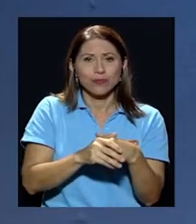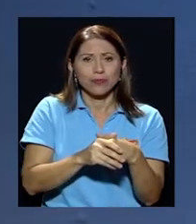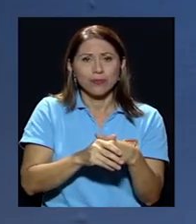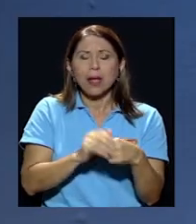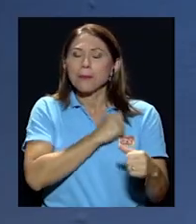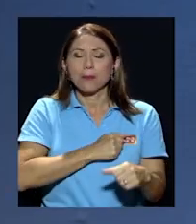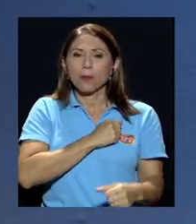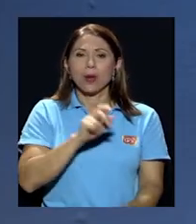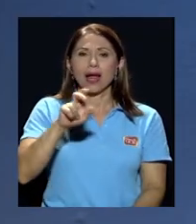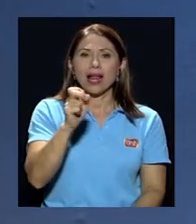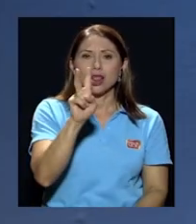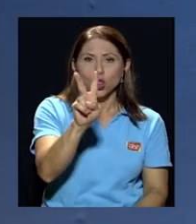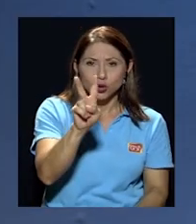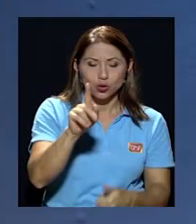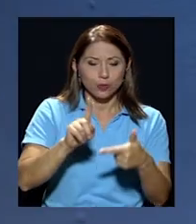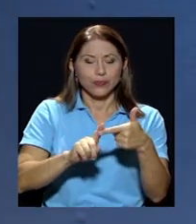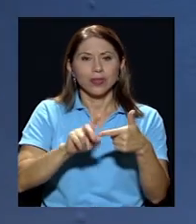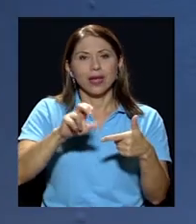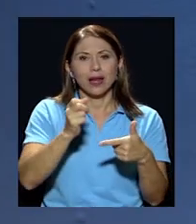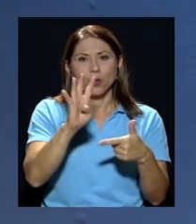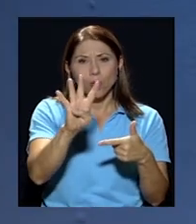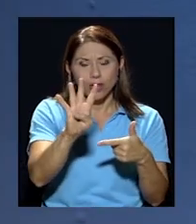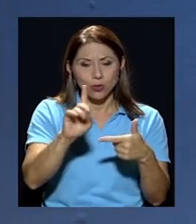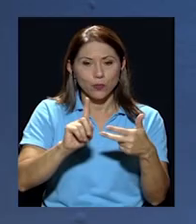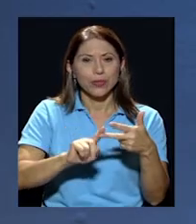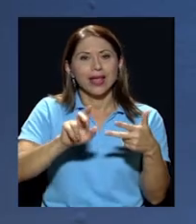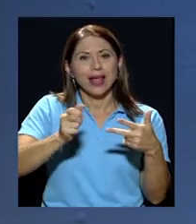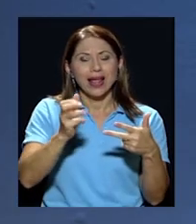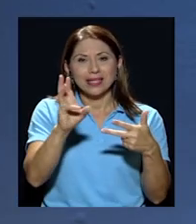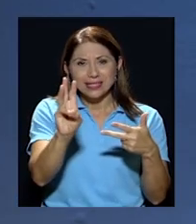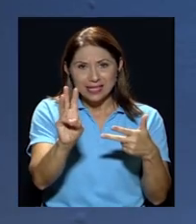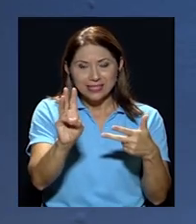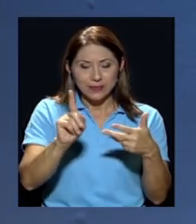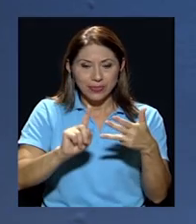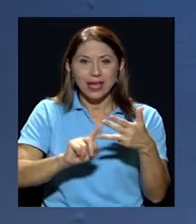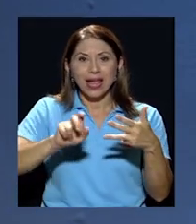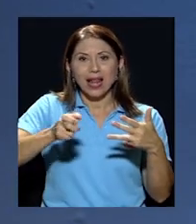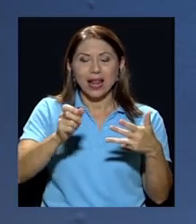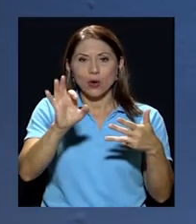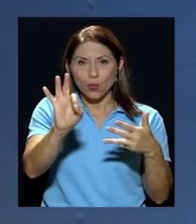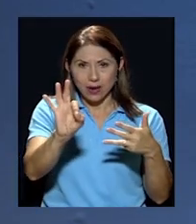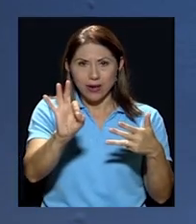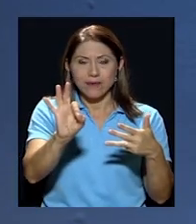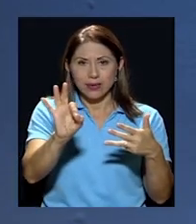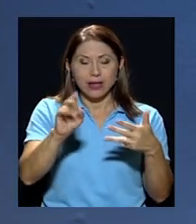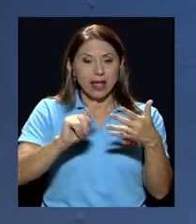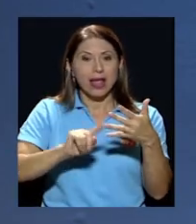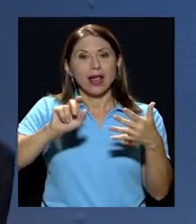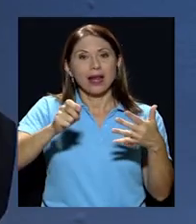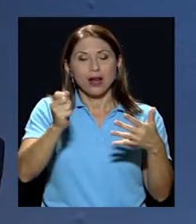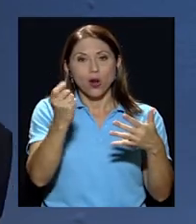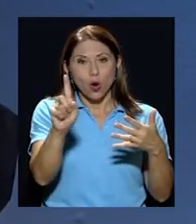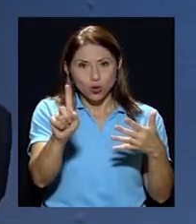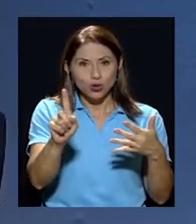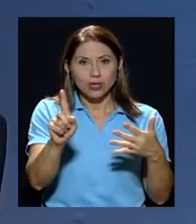perdón canal 4 canal 6 canal 9 canal 11